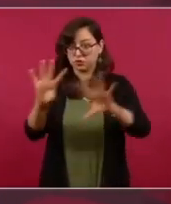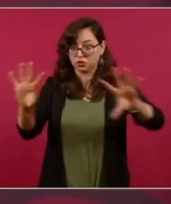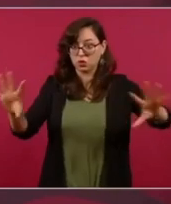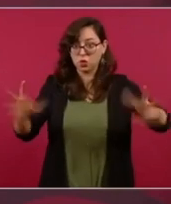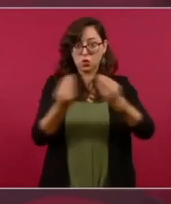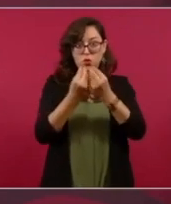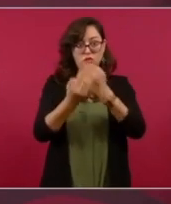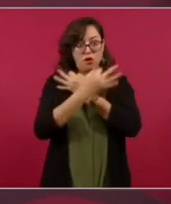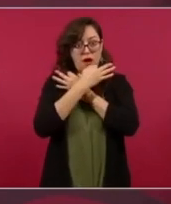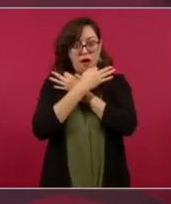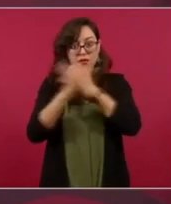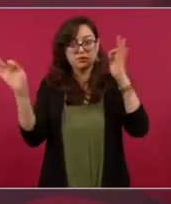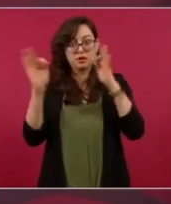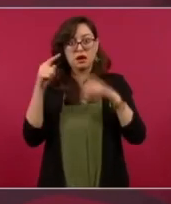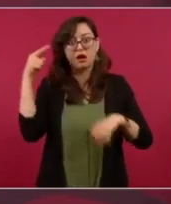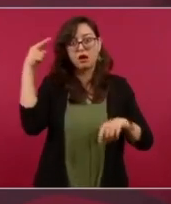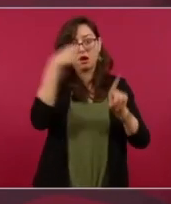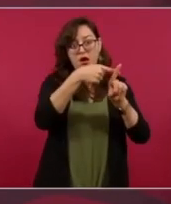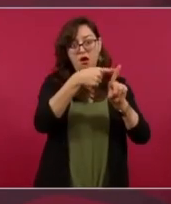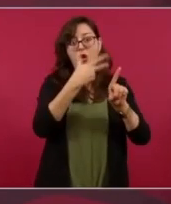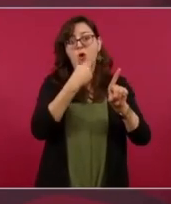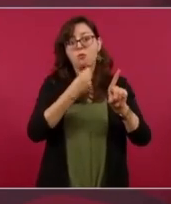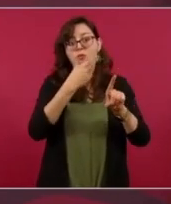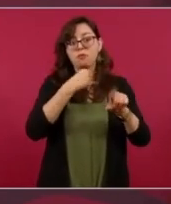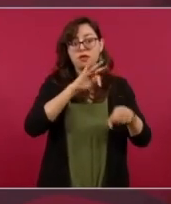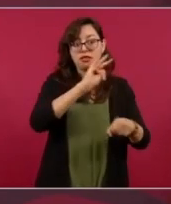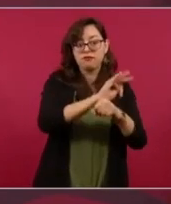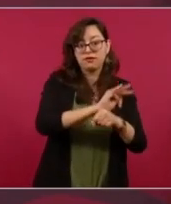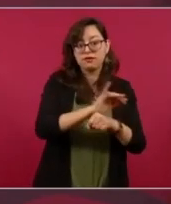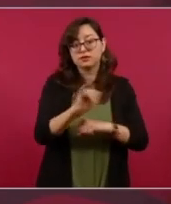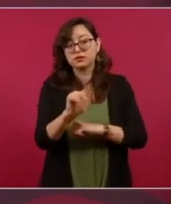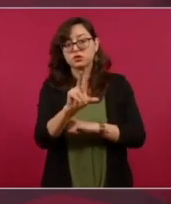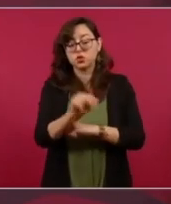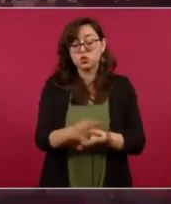este asunto del bloque conservador